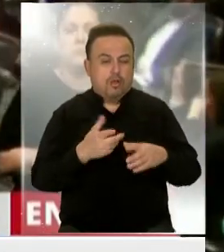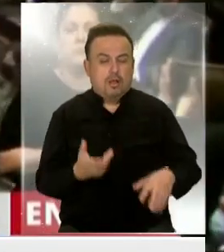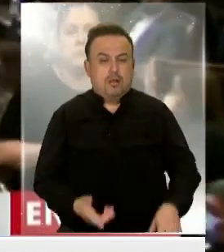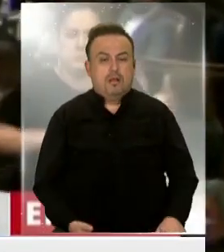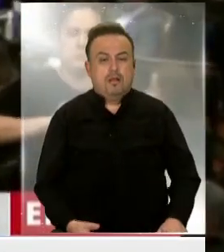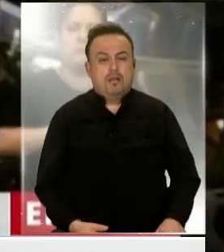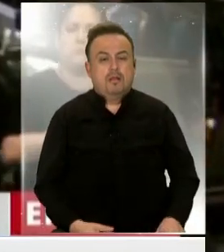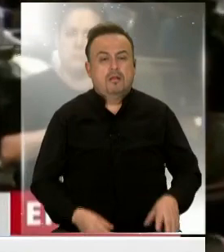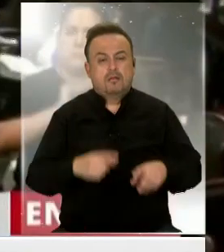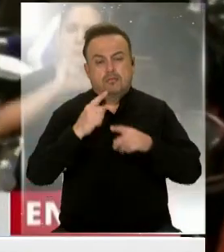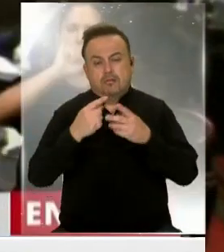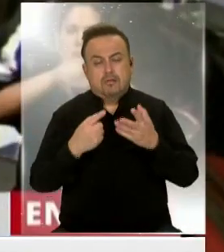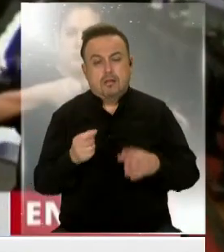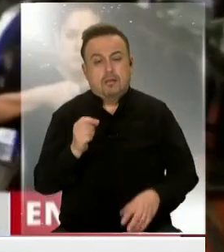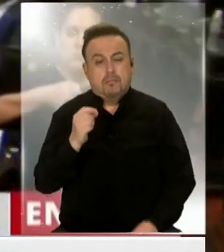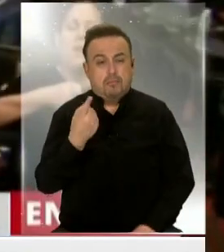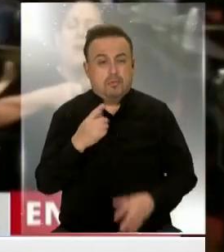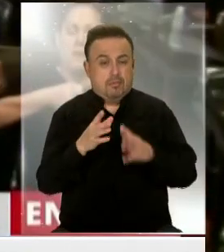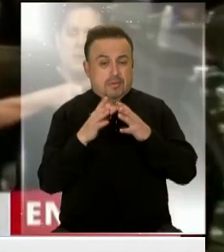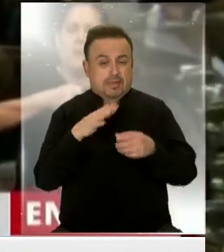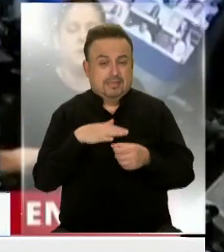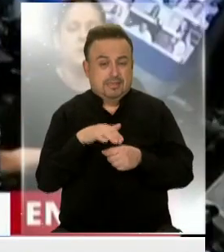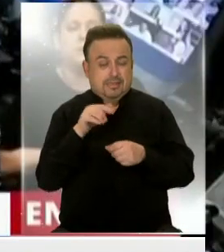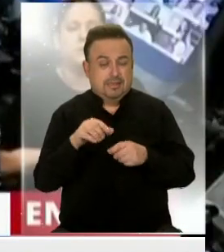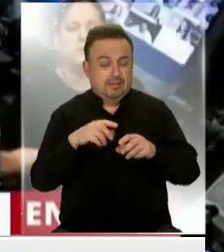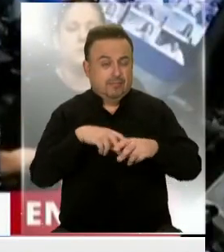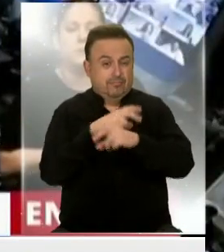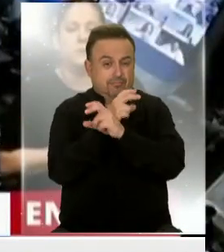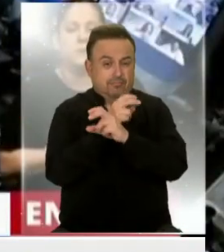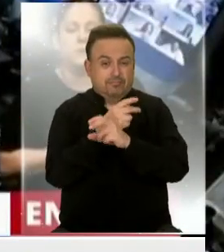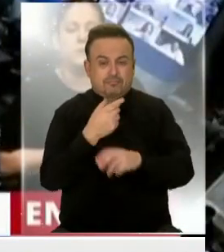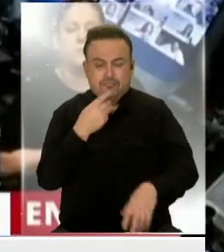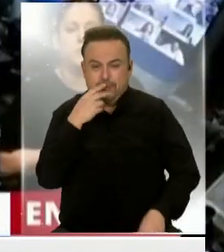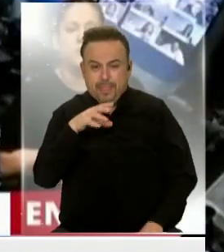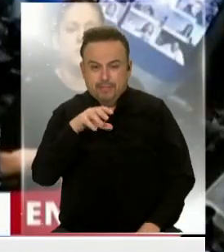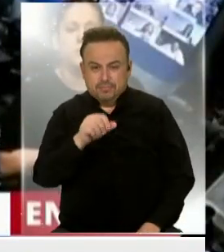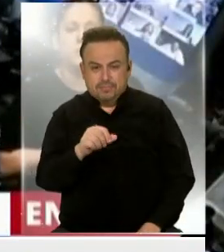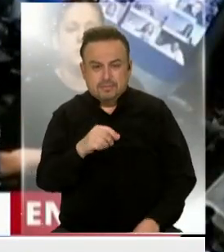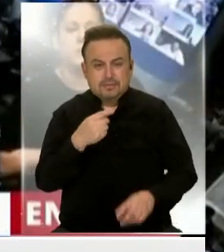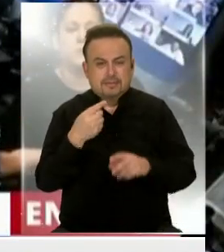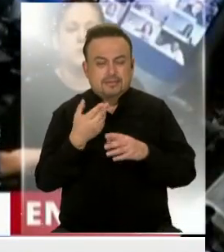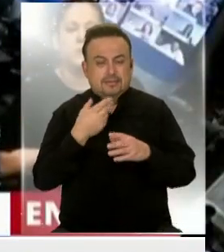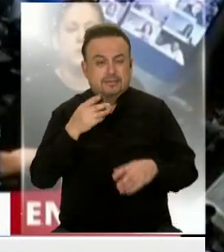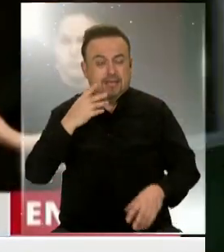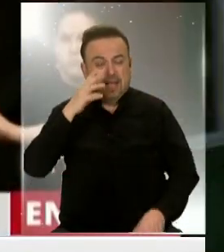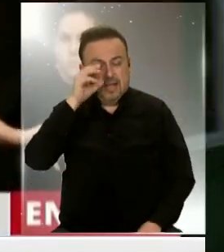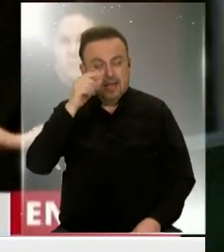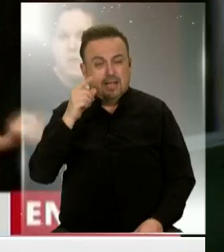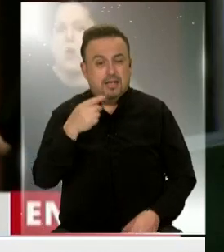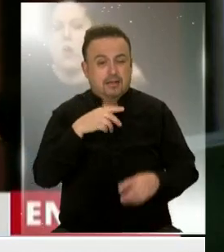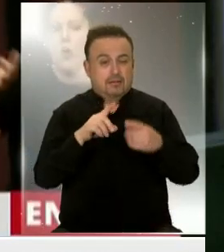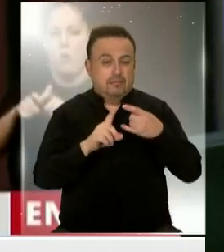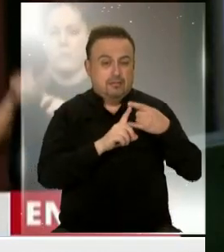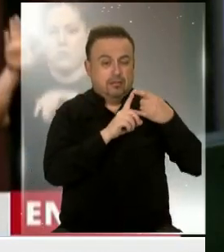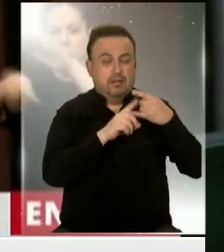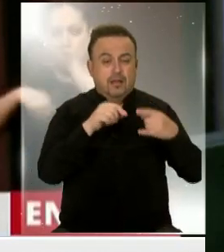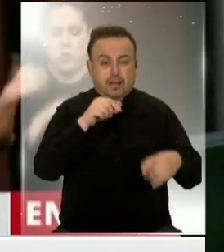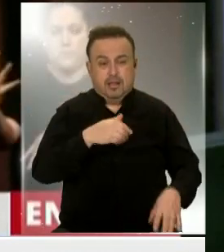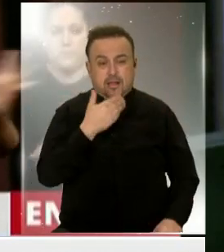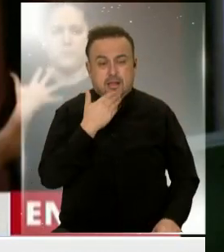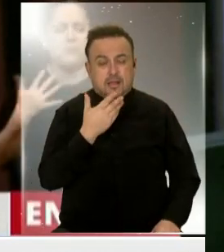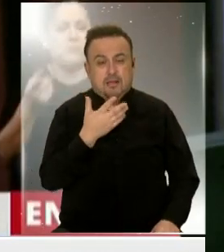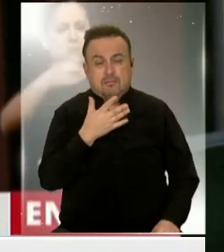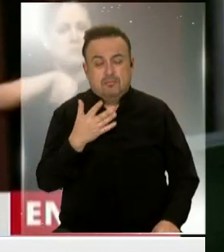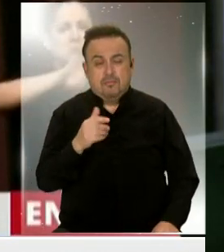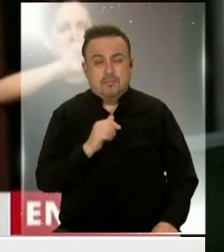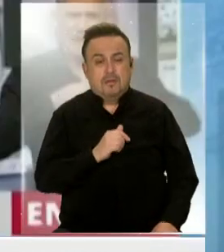Claro. Sí, no es el primer escándalo de este tipo que ha ocurrido no solo en Argentina, vía Zoom. Hemos conocido mucho caso que le ha